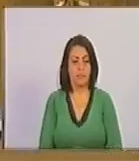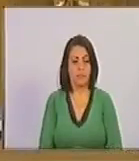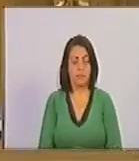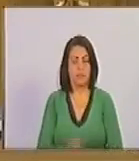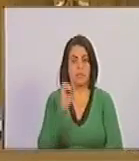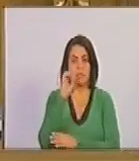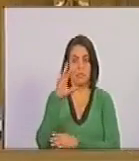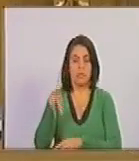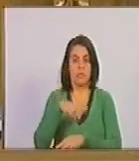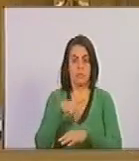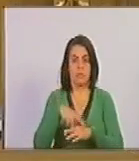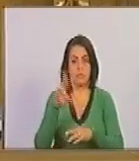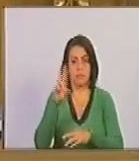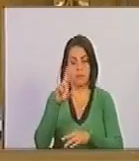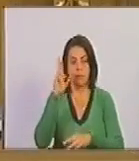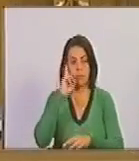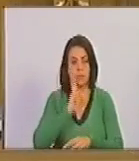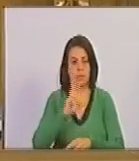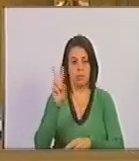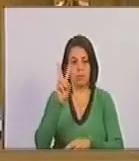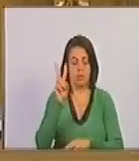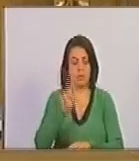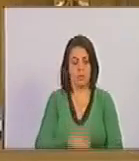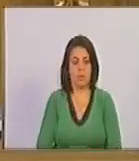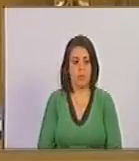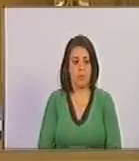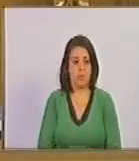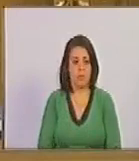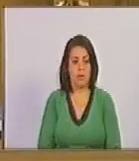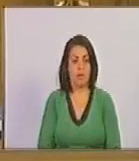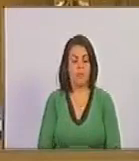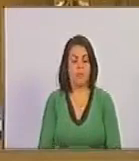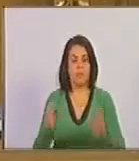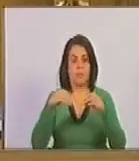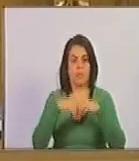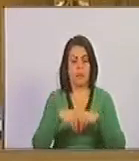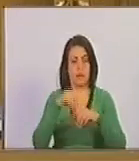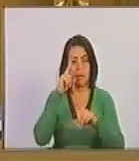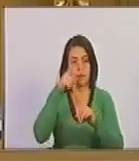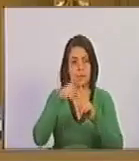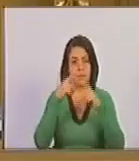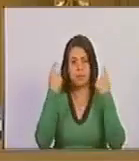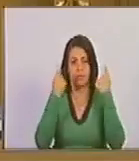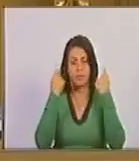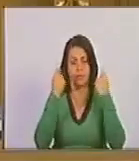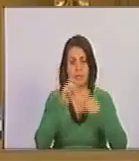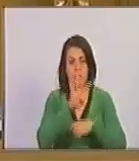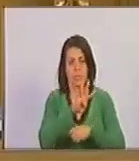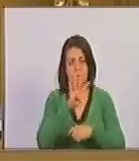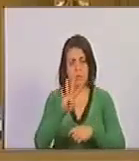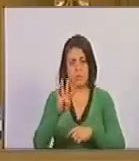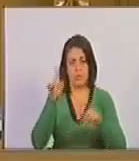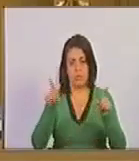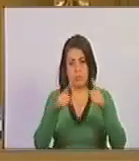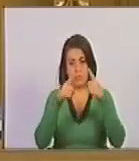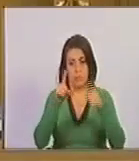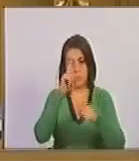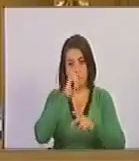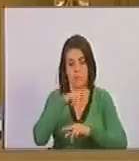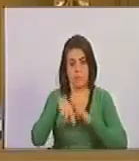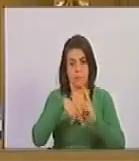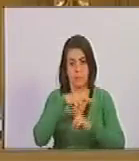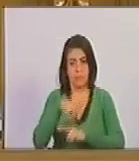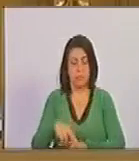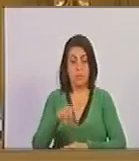Asamblea Nacional de la República Bolivariana de Venezuela, acuerdo con el motivo de celebración de los 44 aniversarios de la